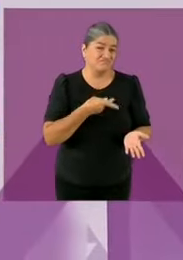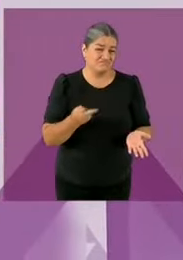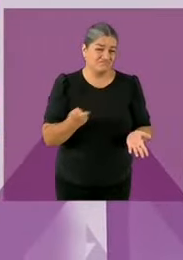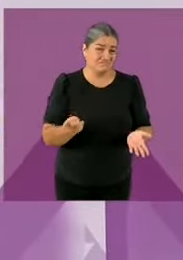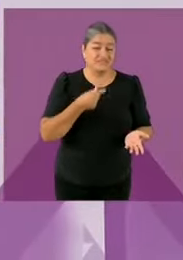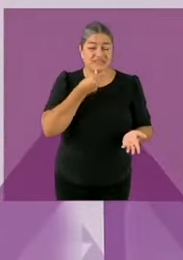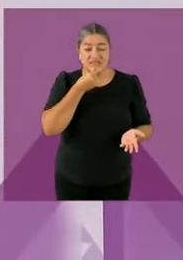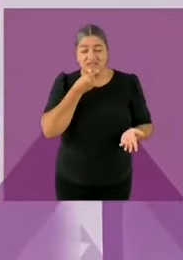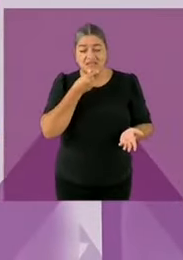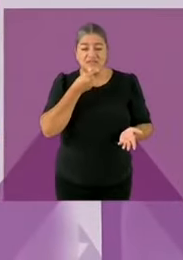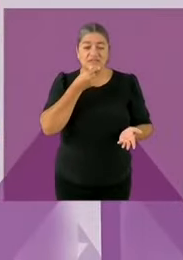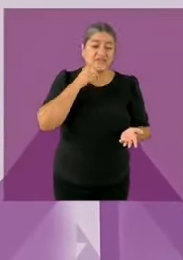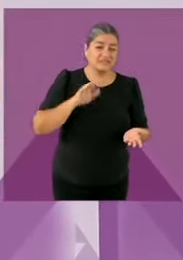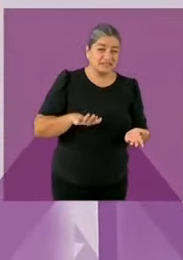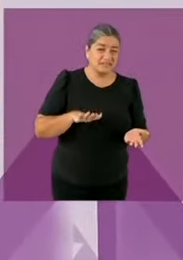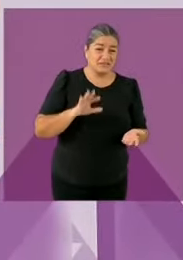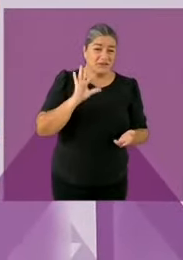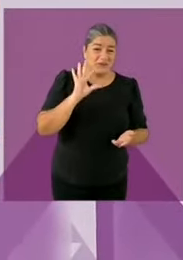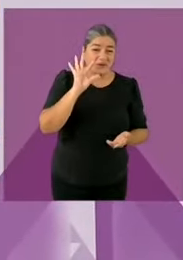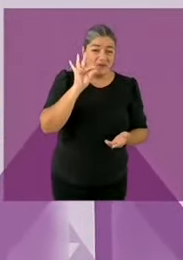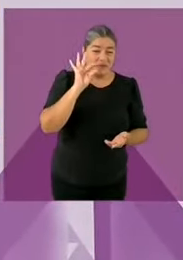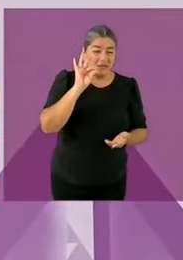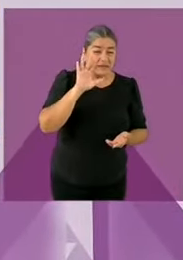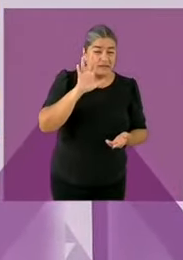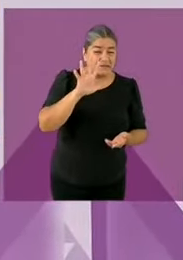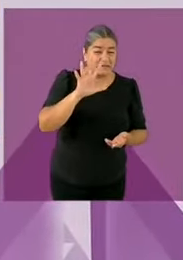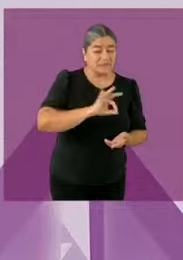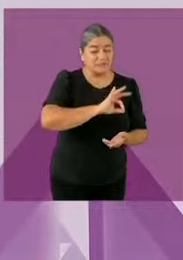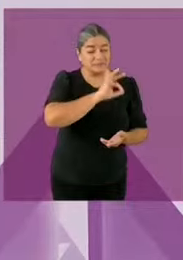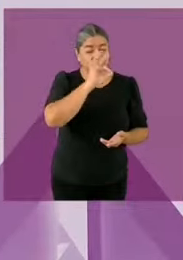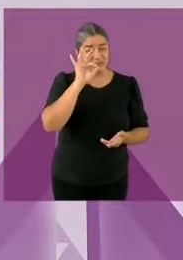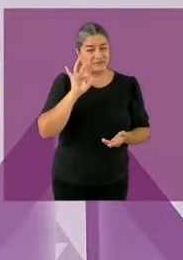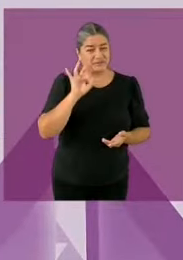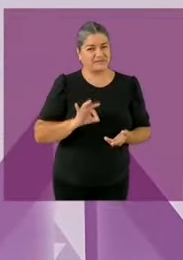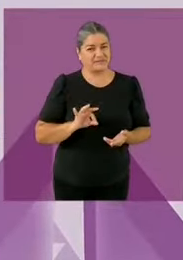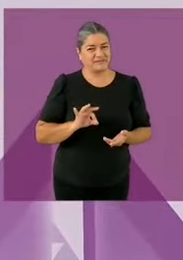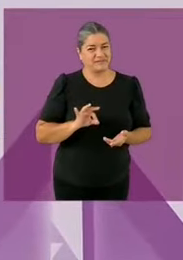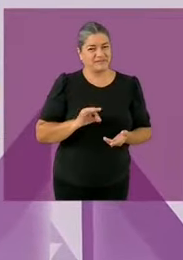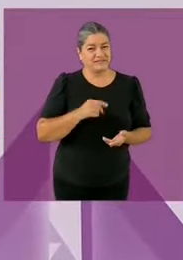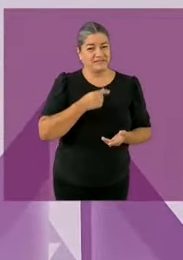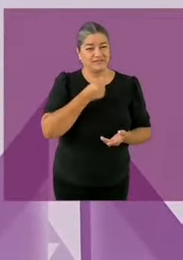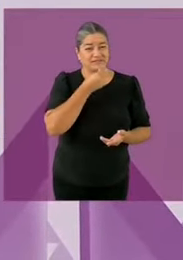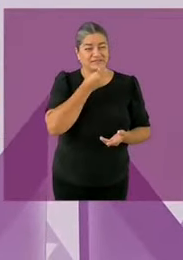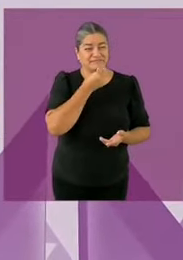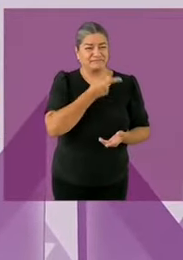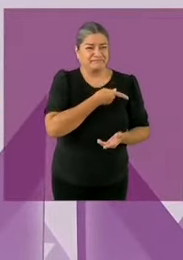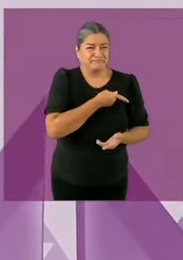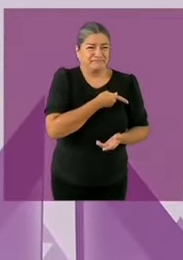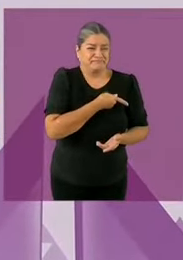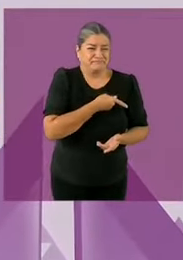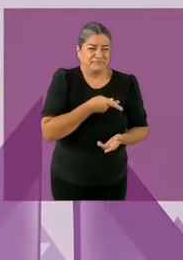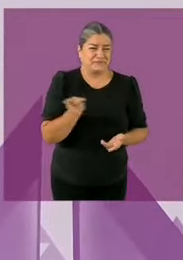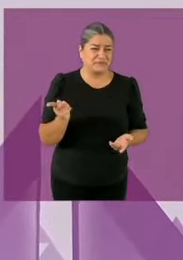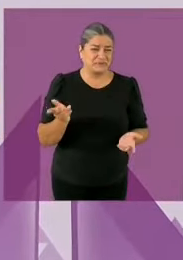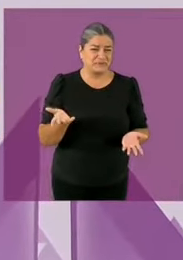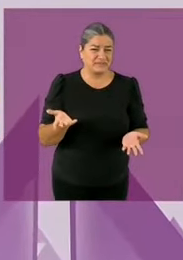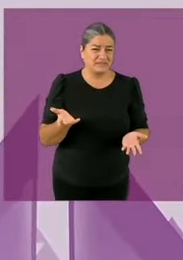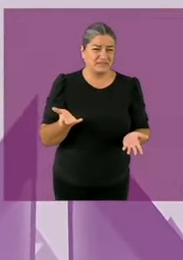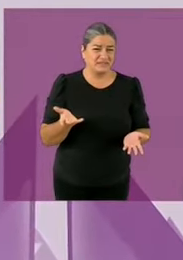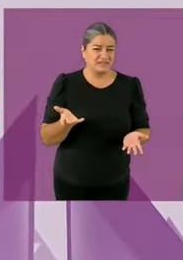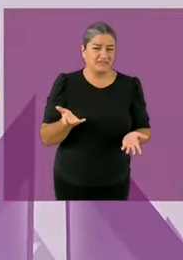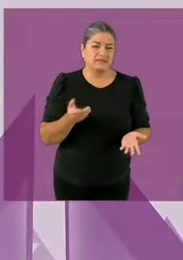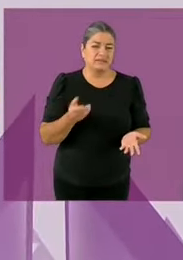45% de las niñas y los niños en pobreza contra 31 de personas adultas o adultas mayores